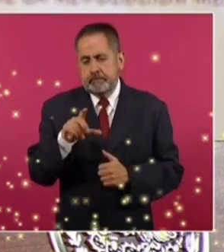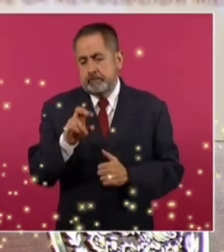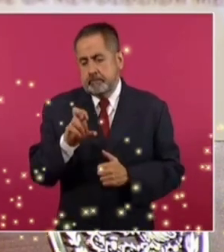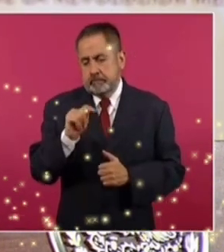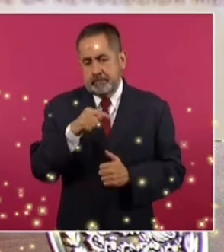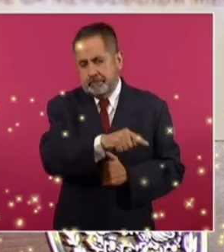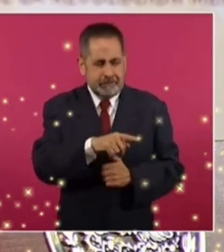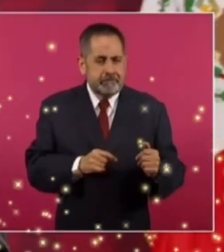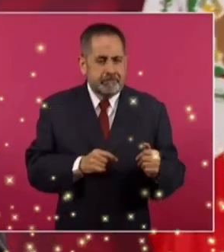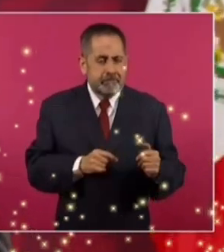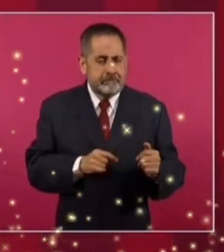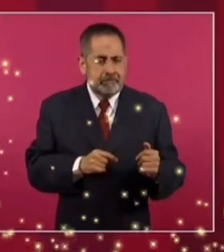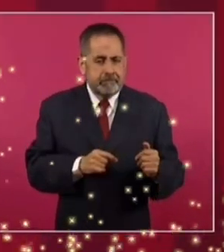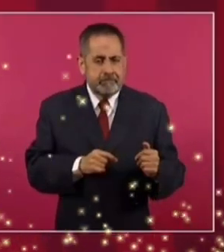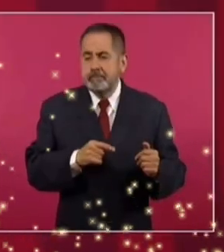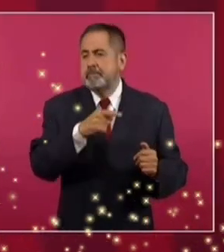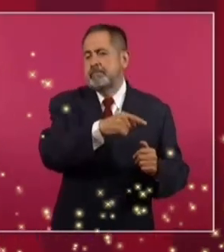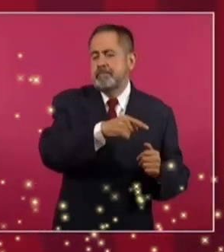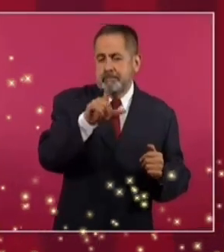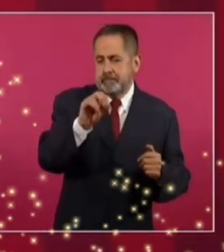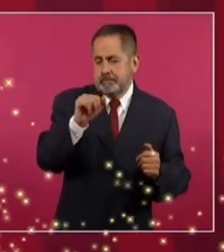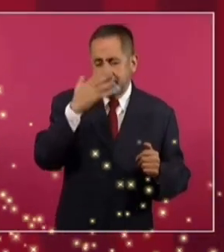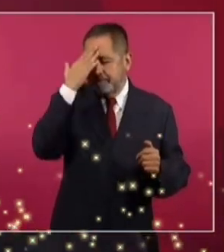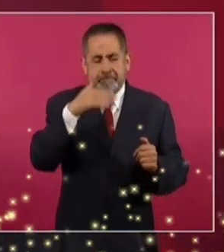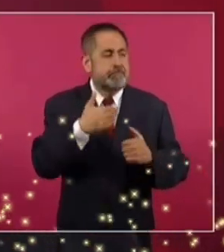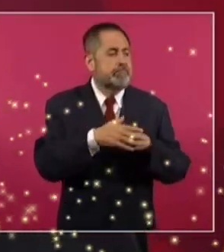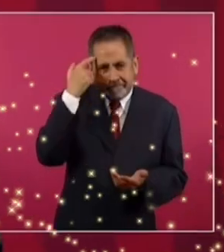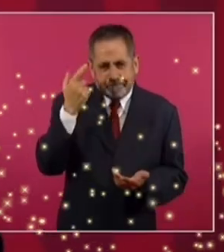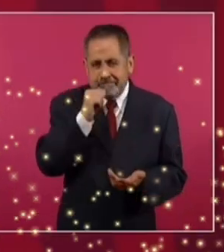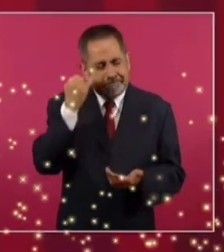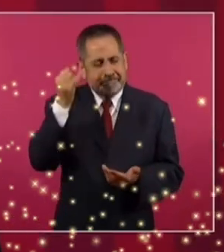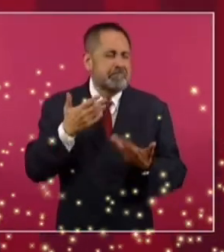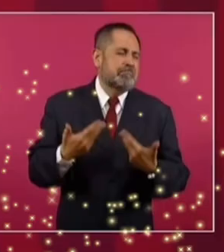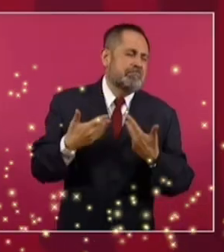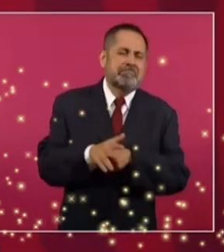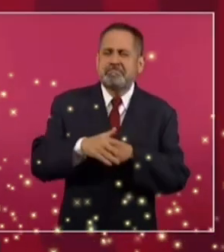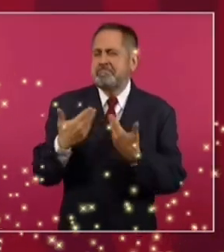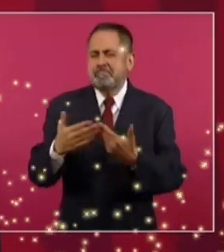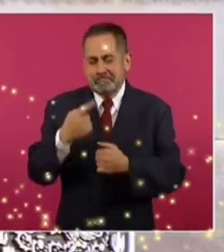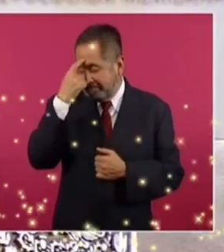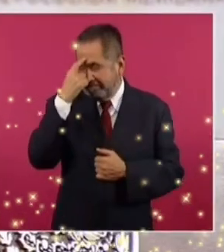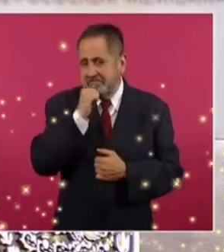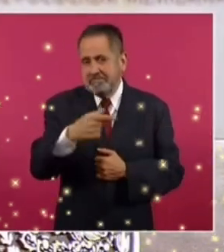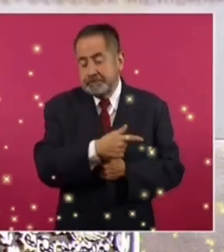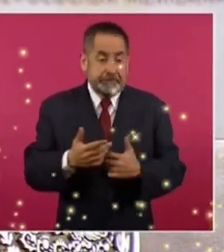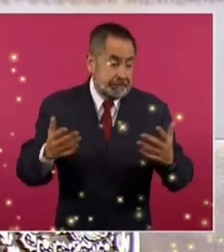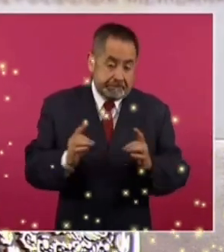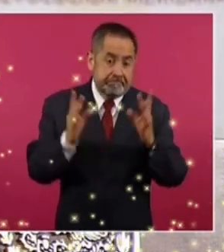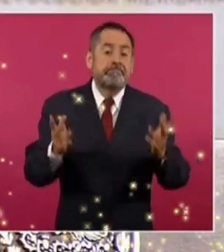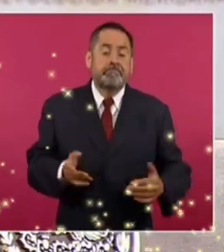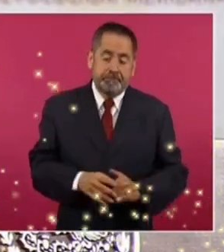imaginaba que se iba a conocer todo? No, ni por aquí le pasaba.